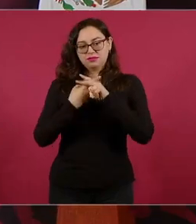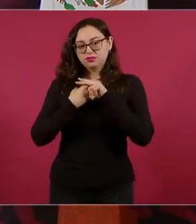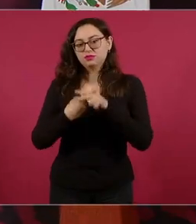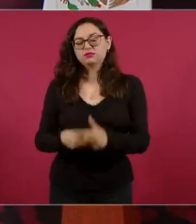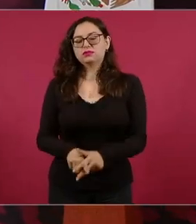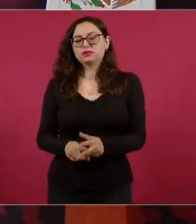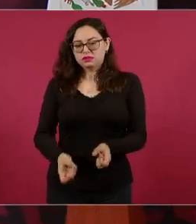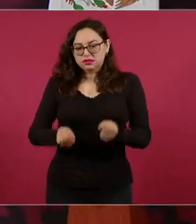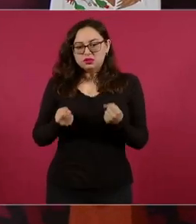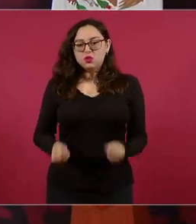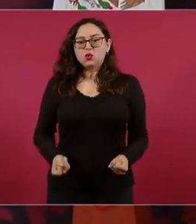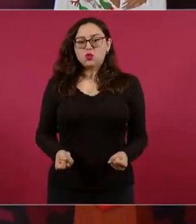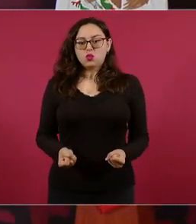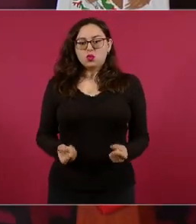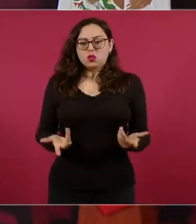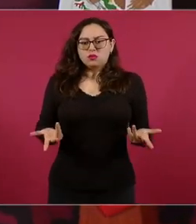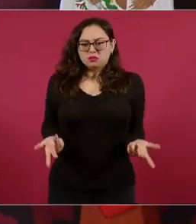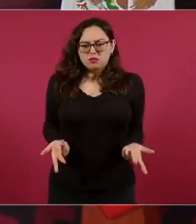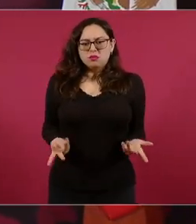para